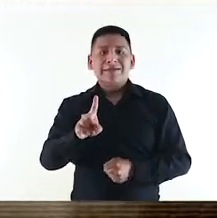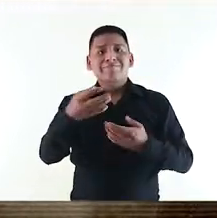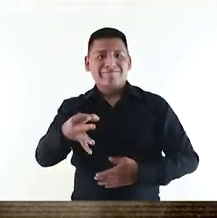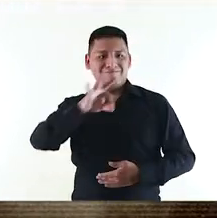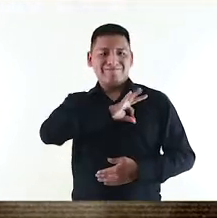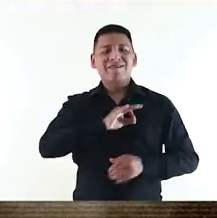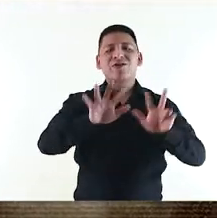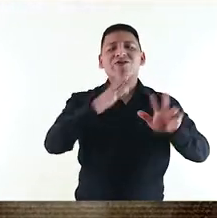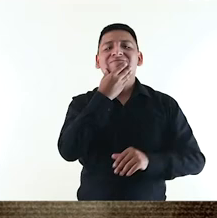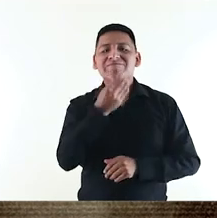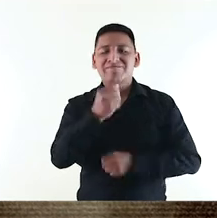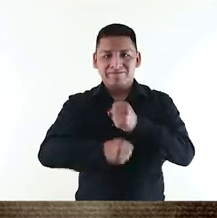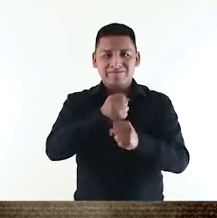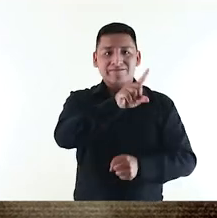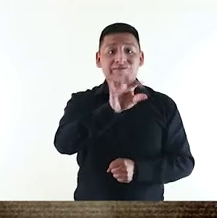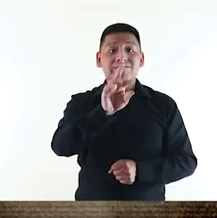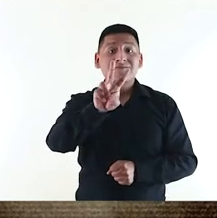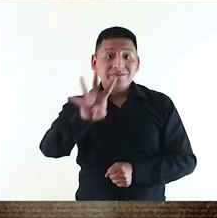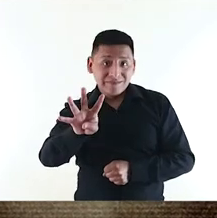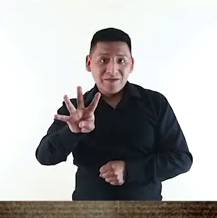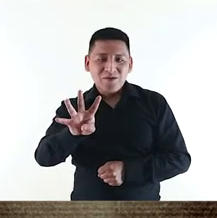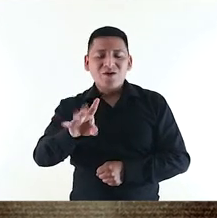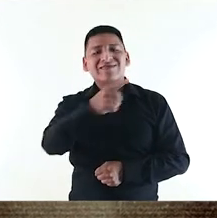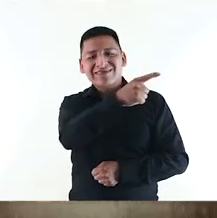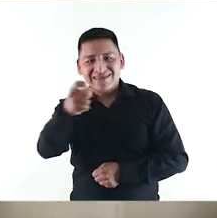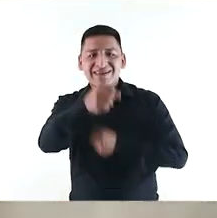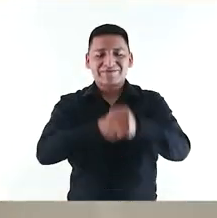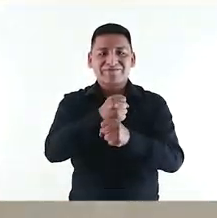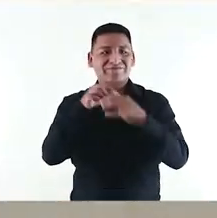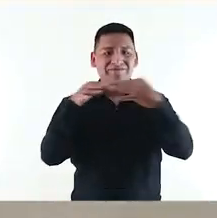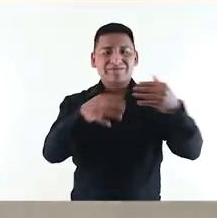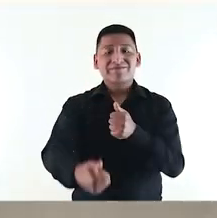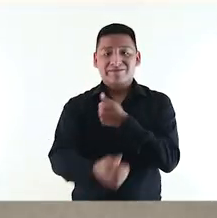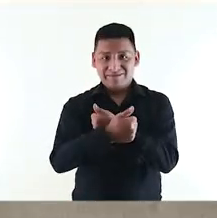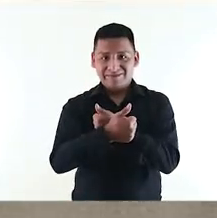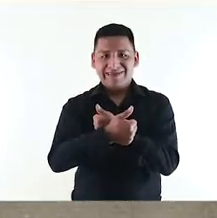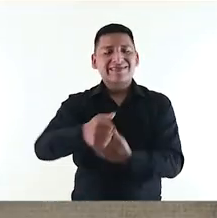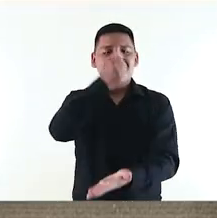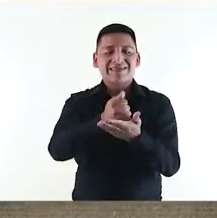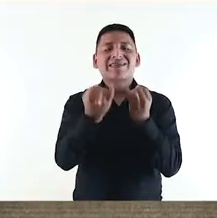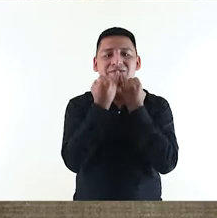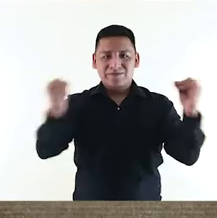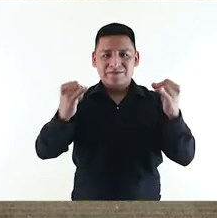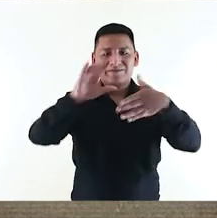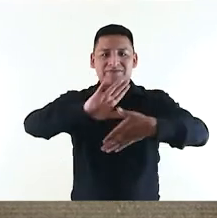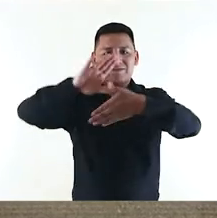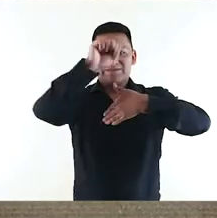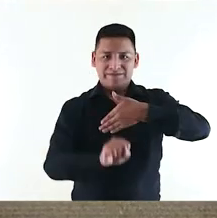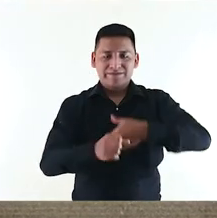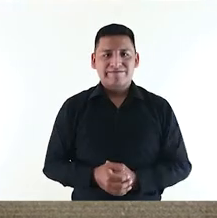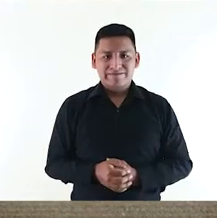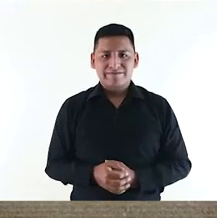1921 y consagrada el 8 de diciembre de 1924, por los 100 años de la Batalla de Ayacucho que selló la